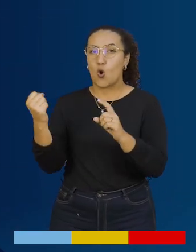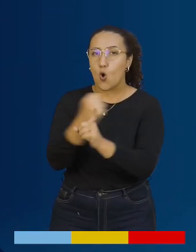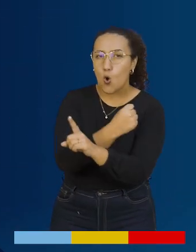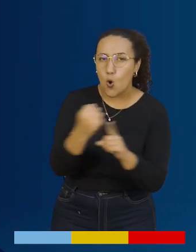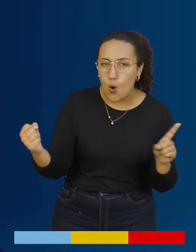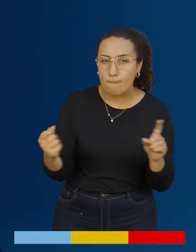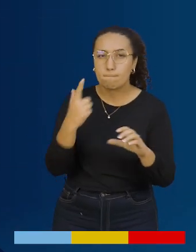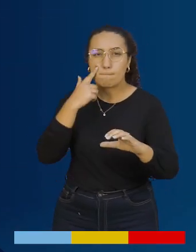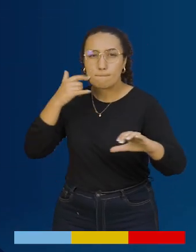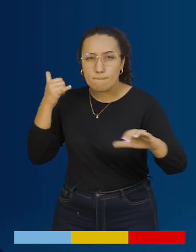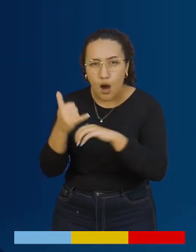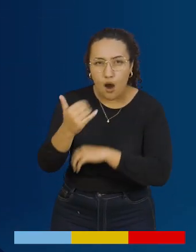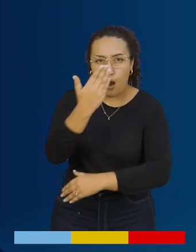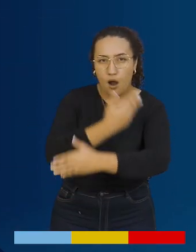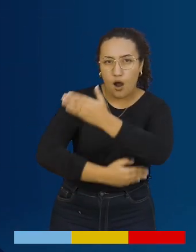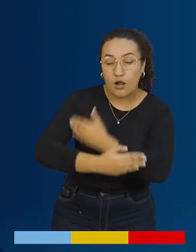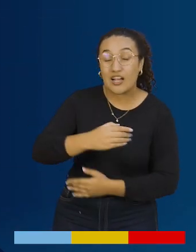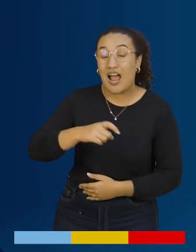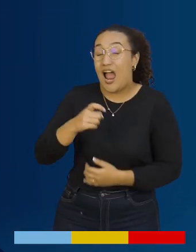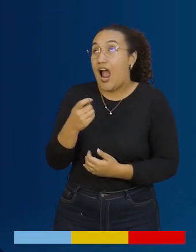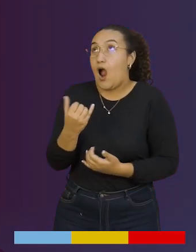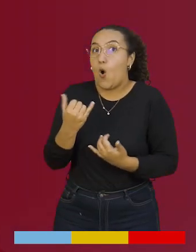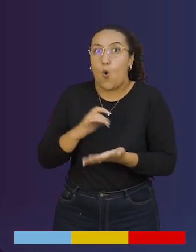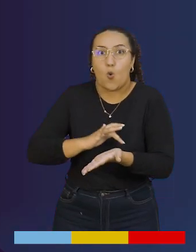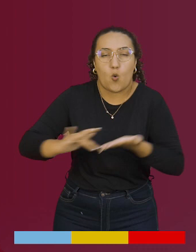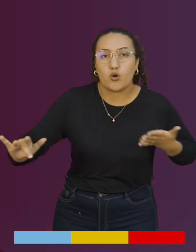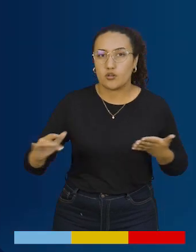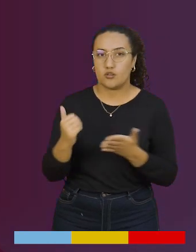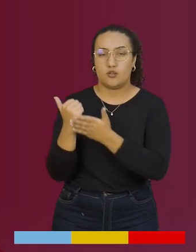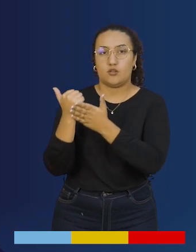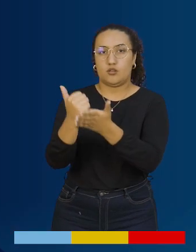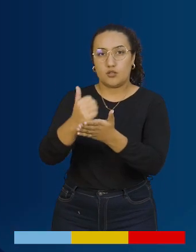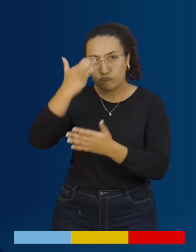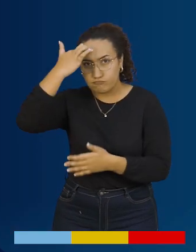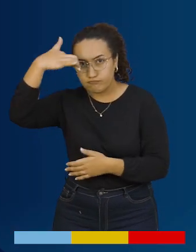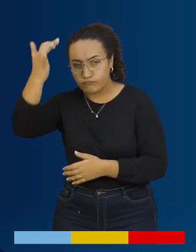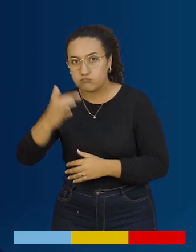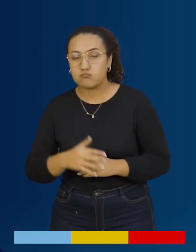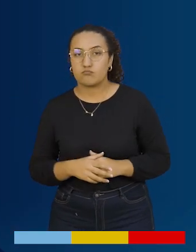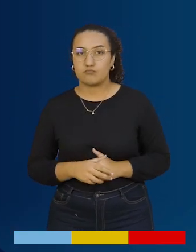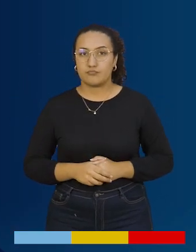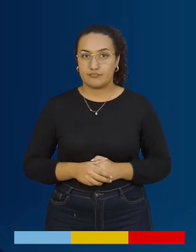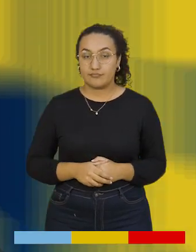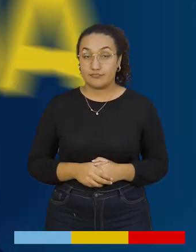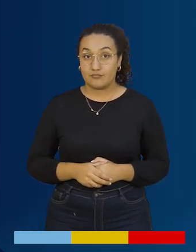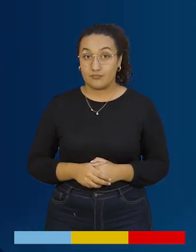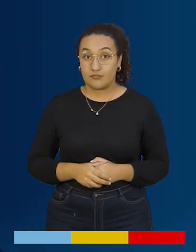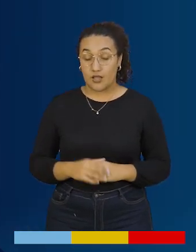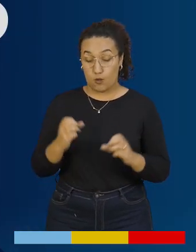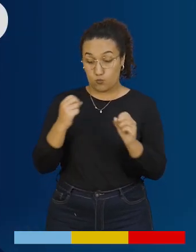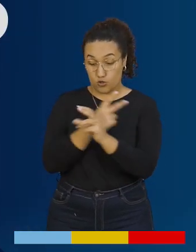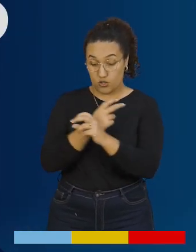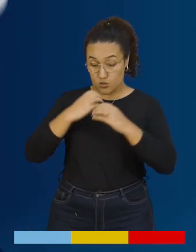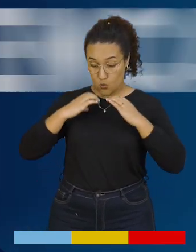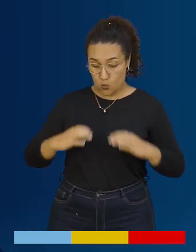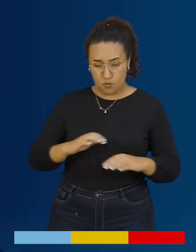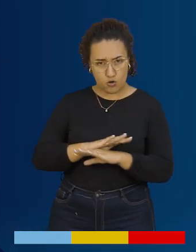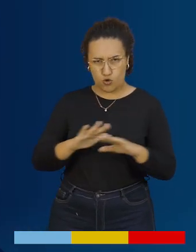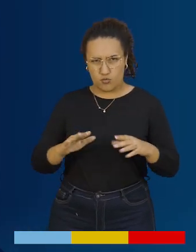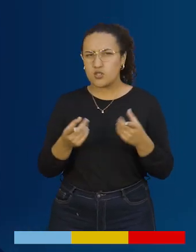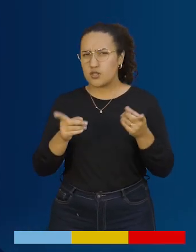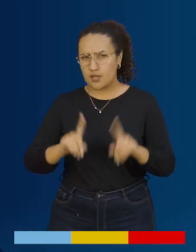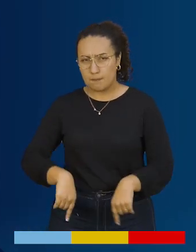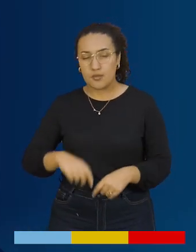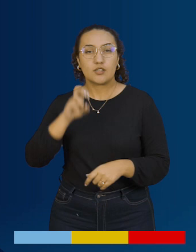golpes, violación, abuso sexual o mutilación. Necesitas ayuda profesional. Recuerda que además de la